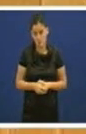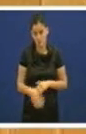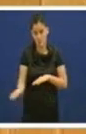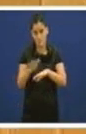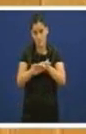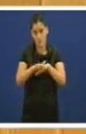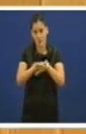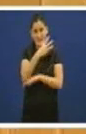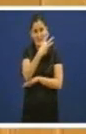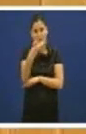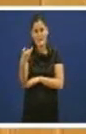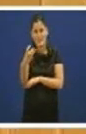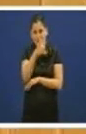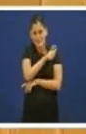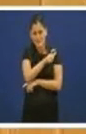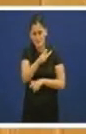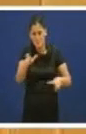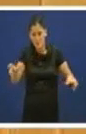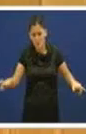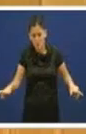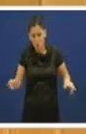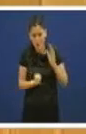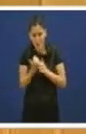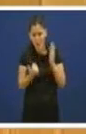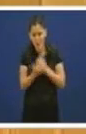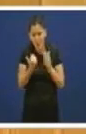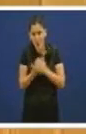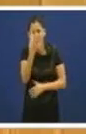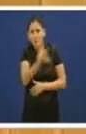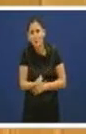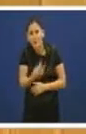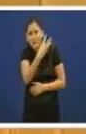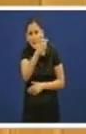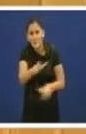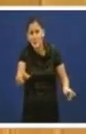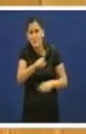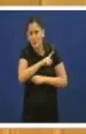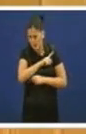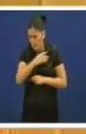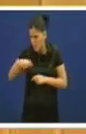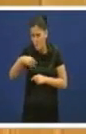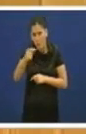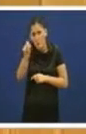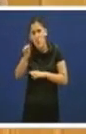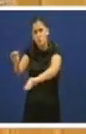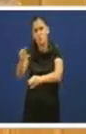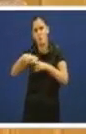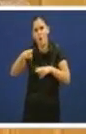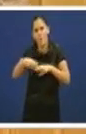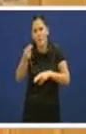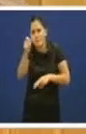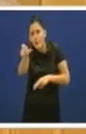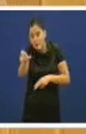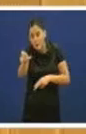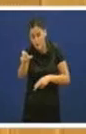trecentas persoas desempregadas cada día. Ixo que costa as súas políticas. E vese moi